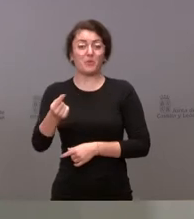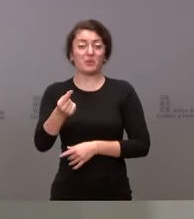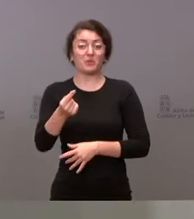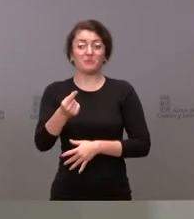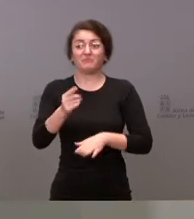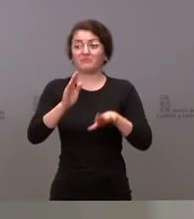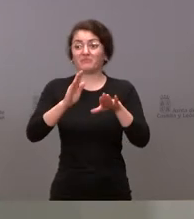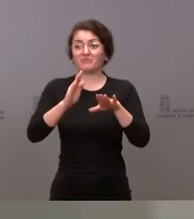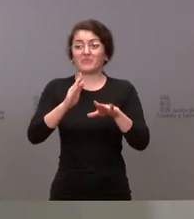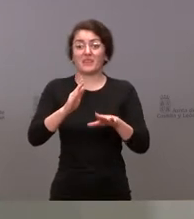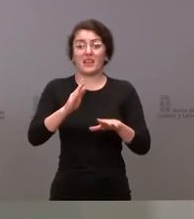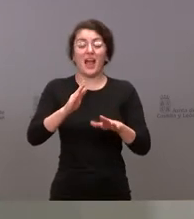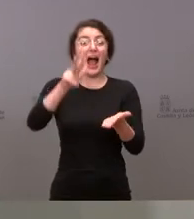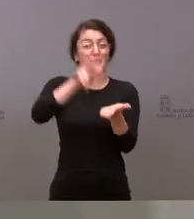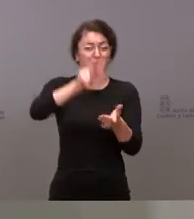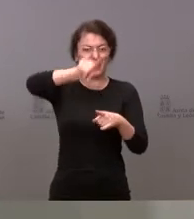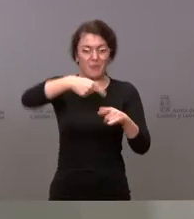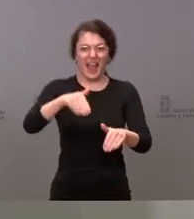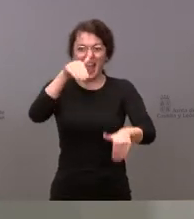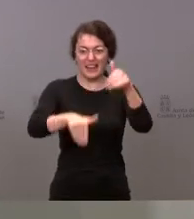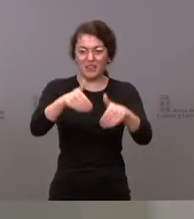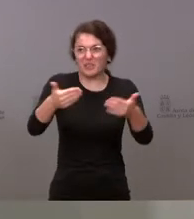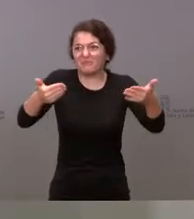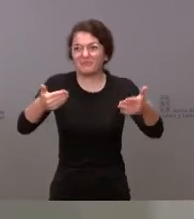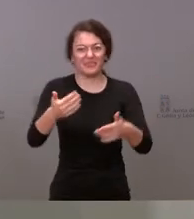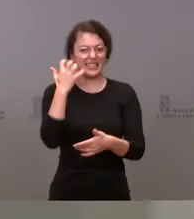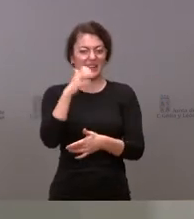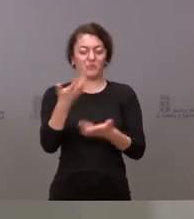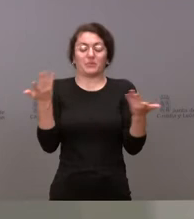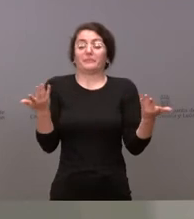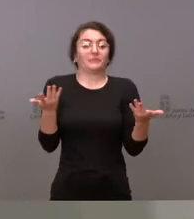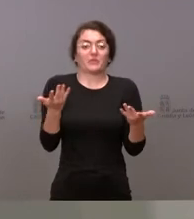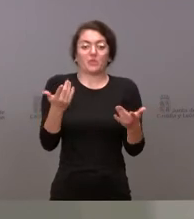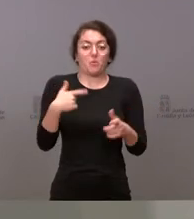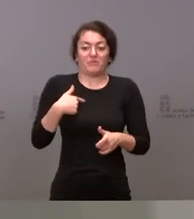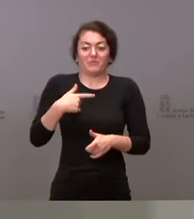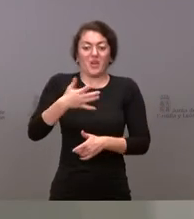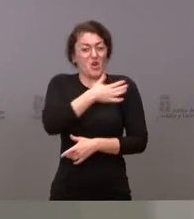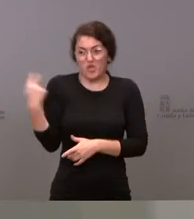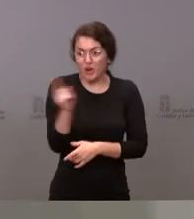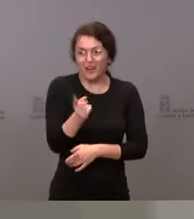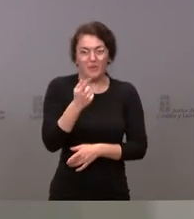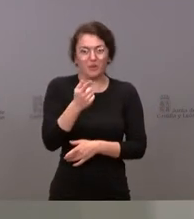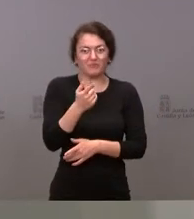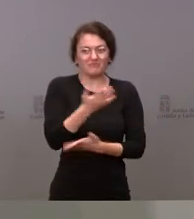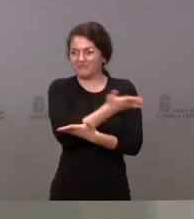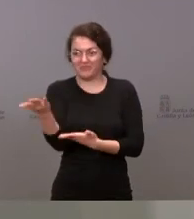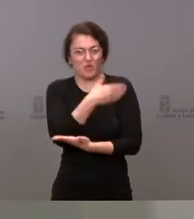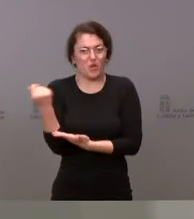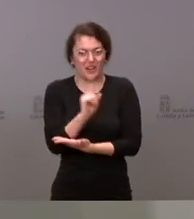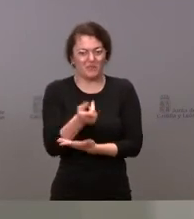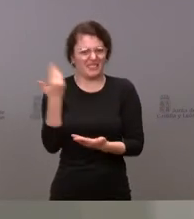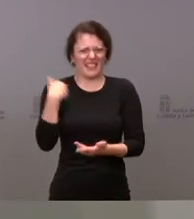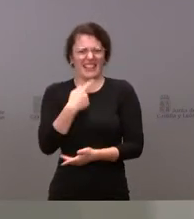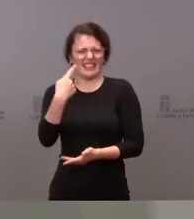convocar unas elecciones. Pero es que nadie tiene esa intención. Ya nos hemos cansado de decirlo. Es verdad que aquí hay